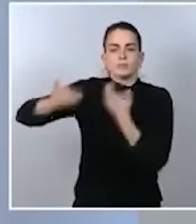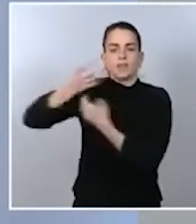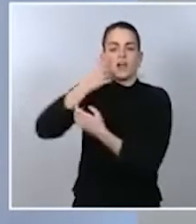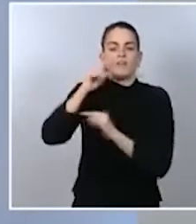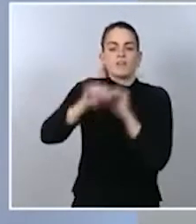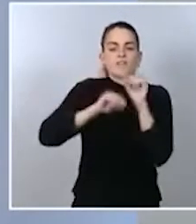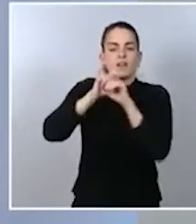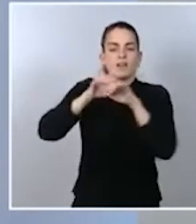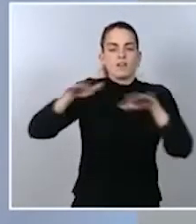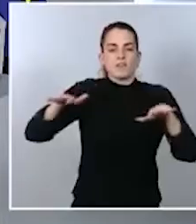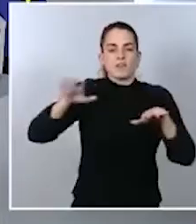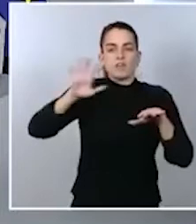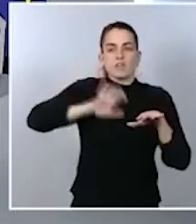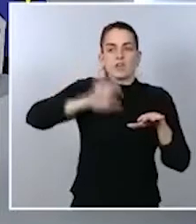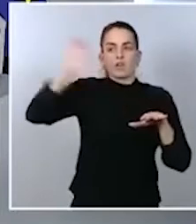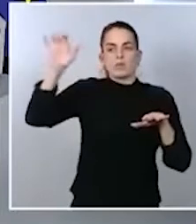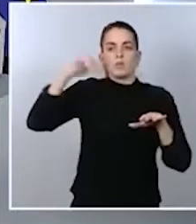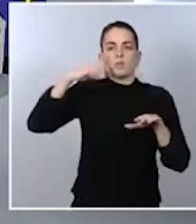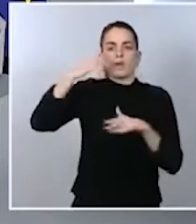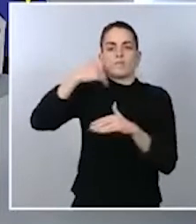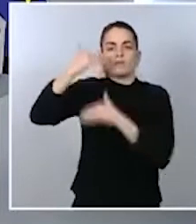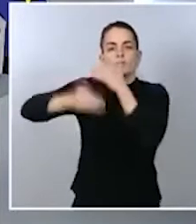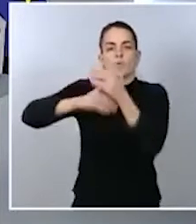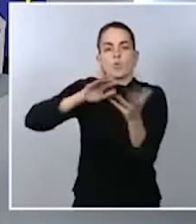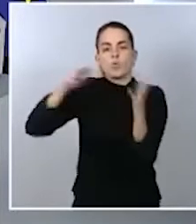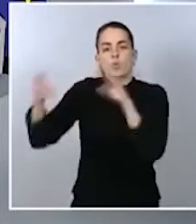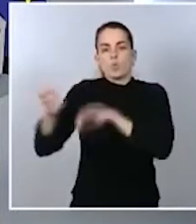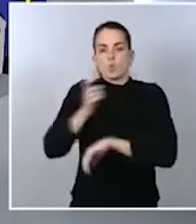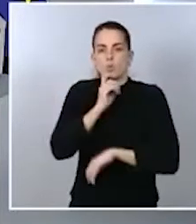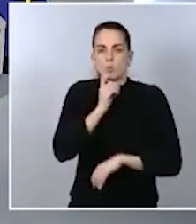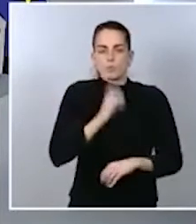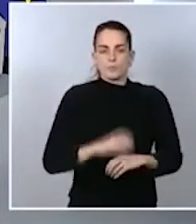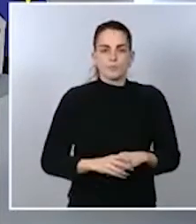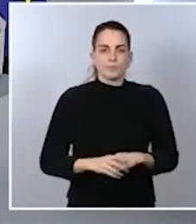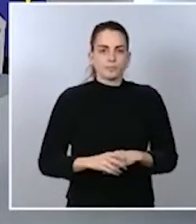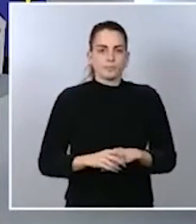continente. Ketty Garat de Libertad Digital.